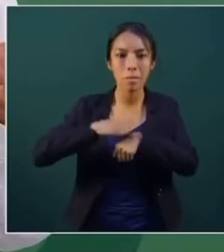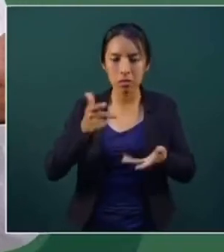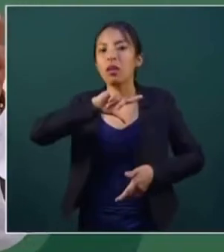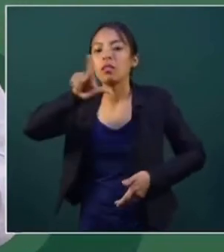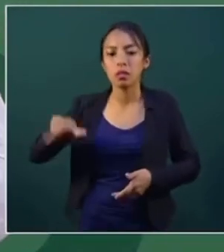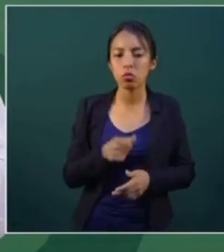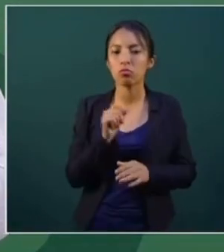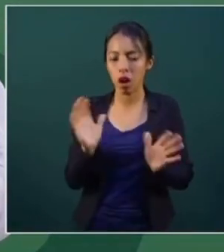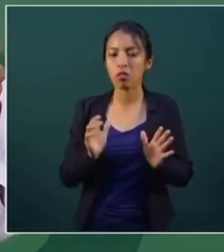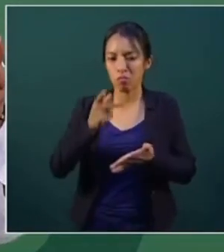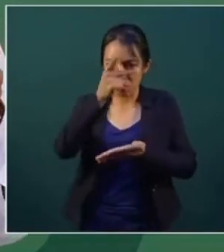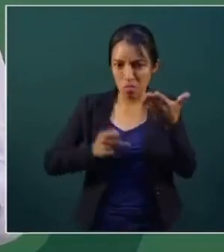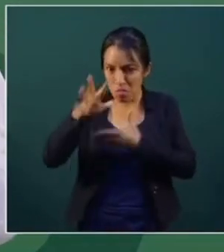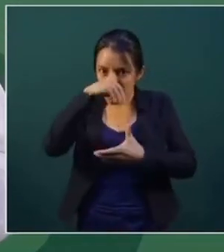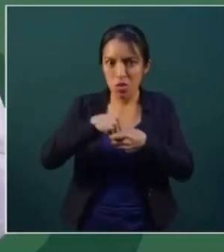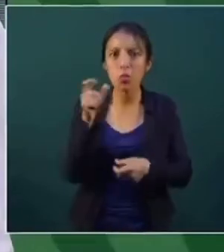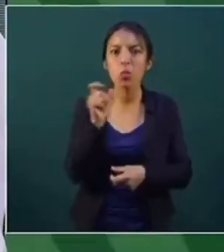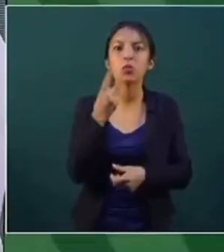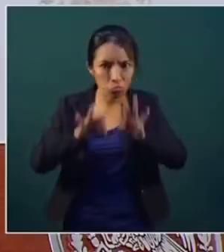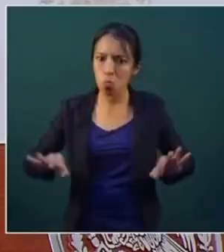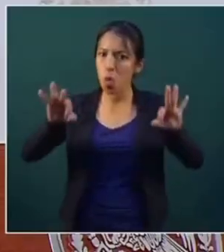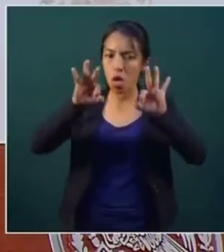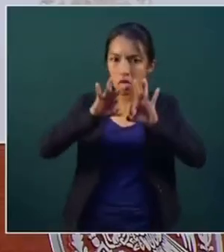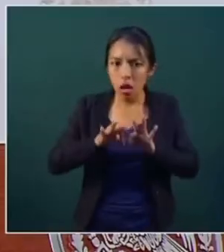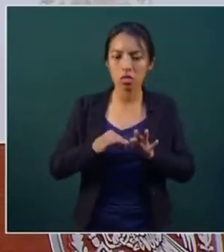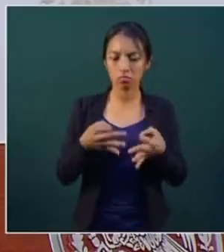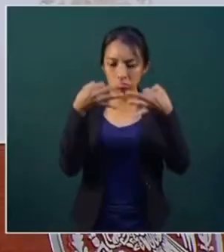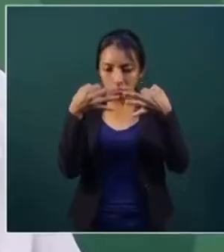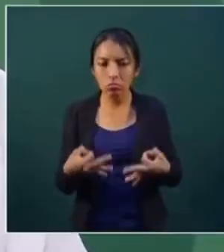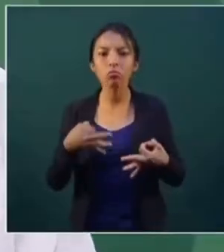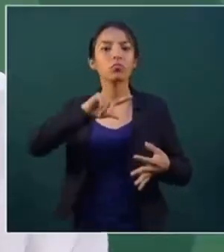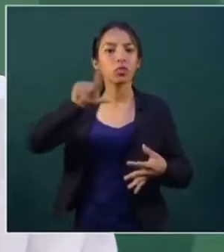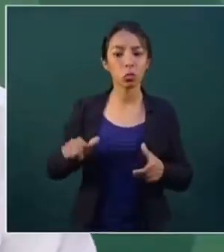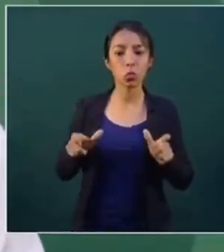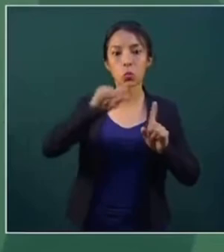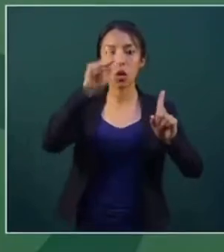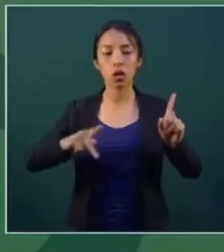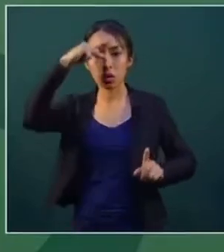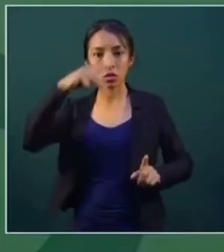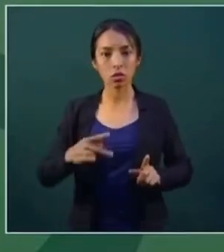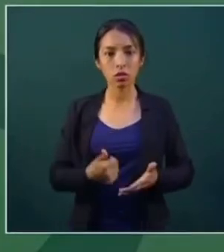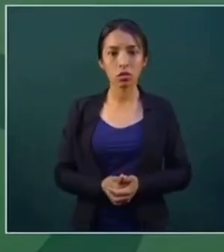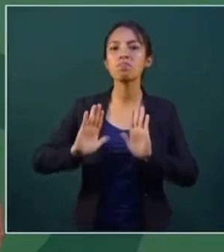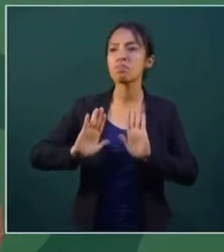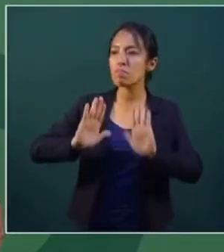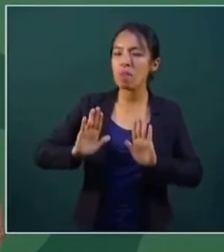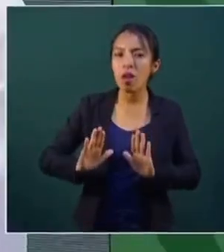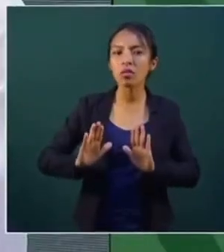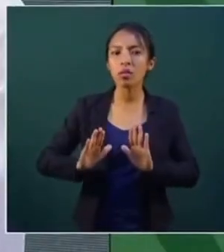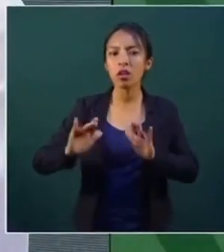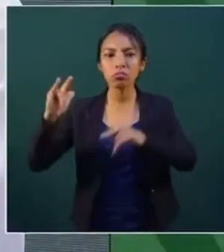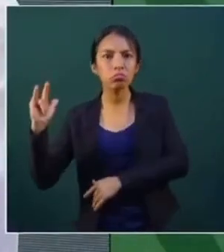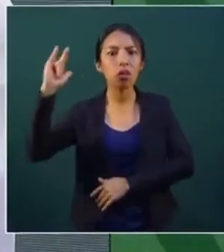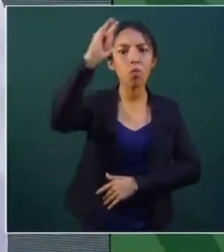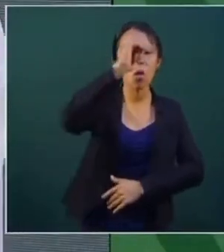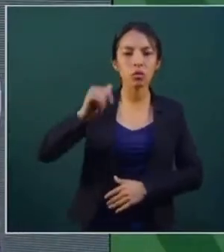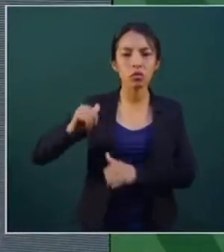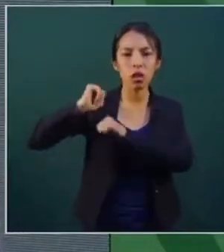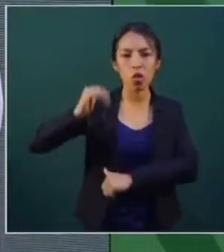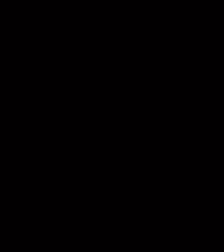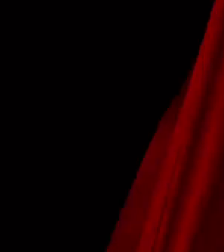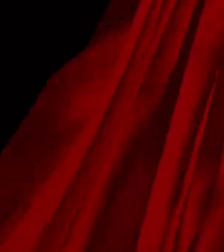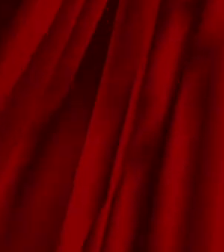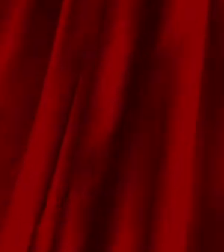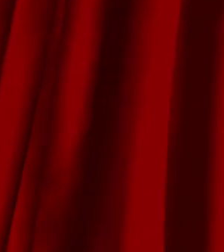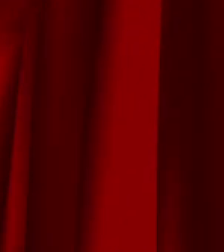desarrollado todo el plan, que va a ser para el 2023, pues va a pasar a formar parte de la Guardia Nacional de una rama de la Secretaría de la